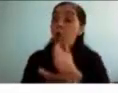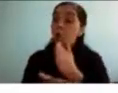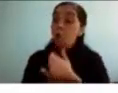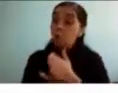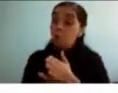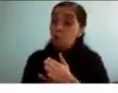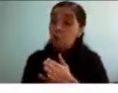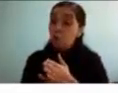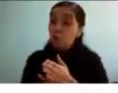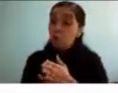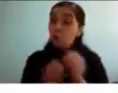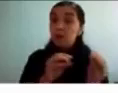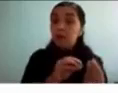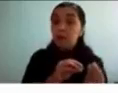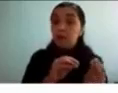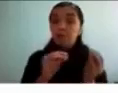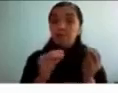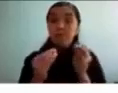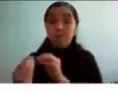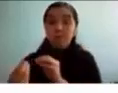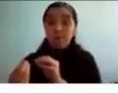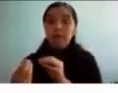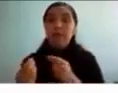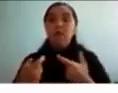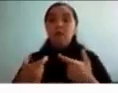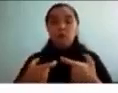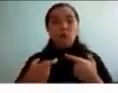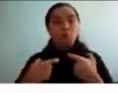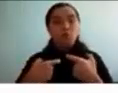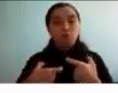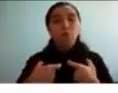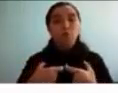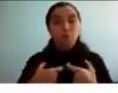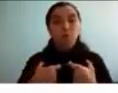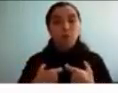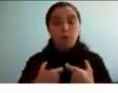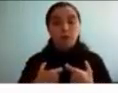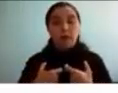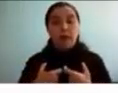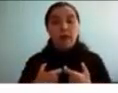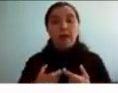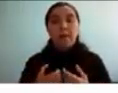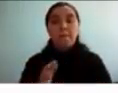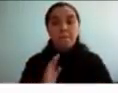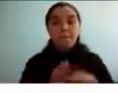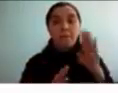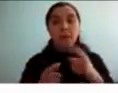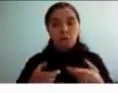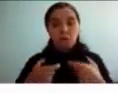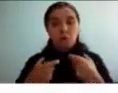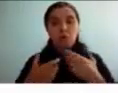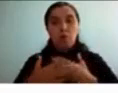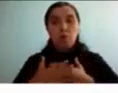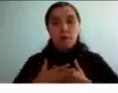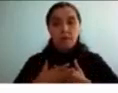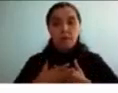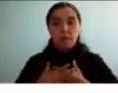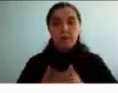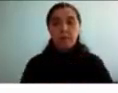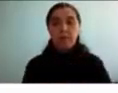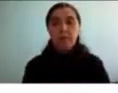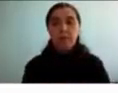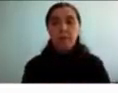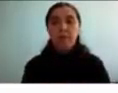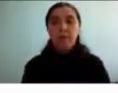adaptativa tiene que regularse y tienen que tomar tener mucho más control sobre sí mismos es algo que